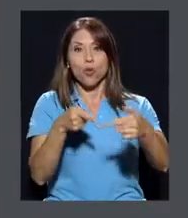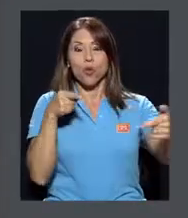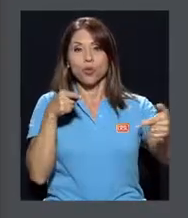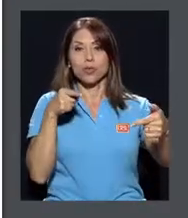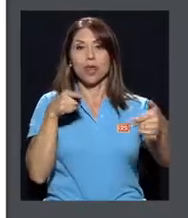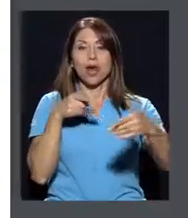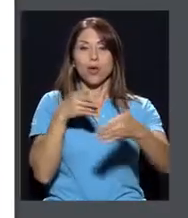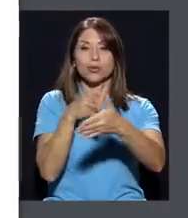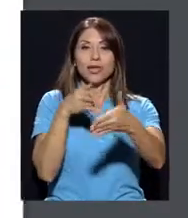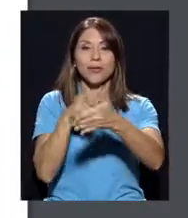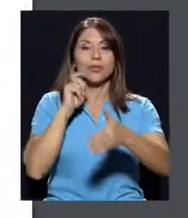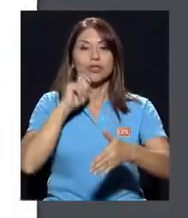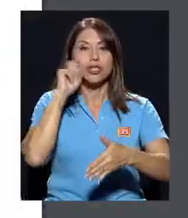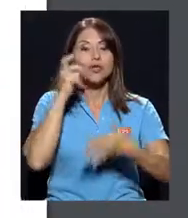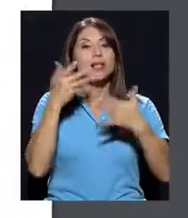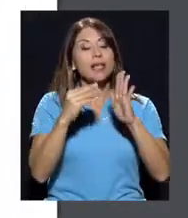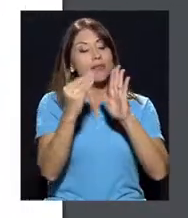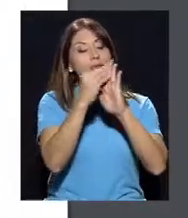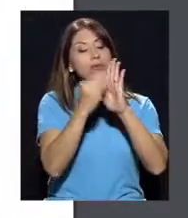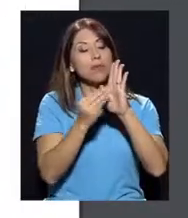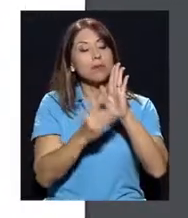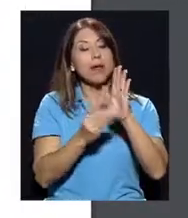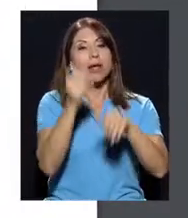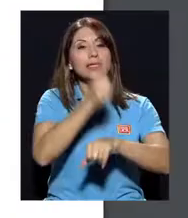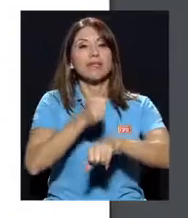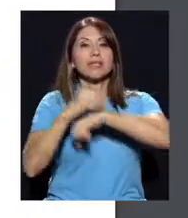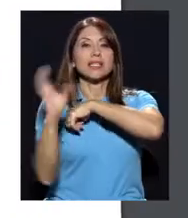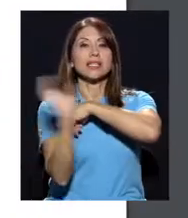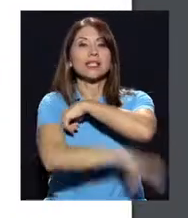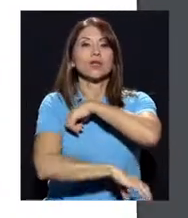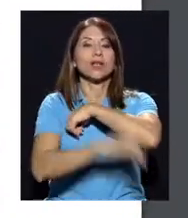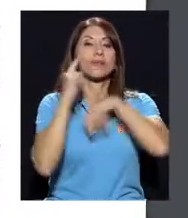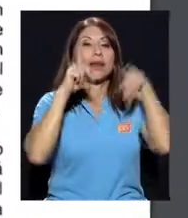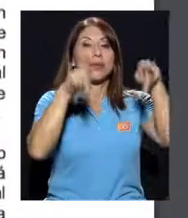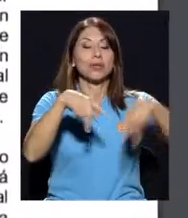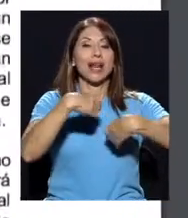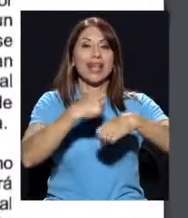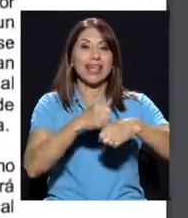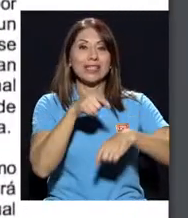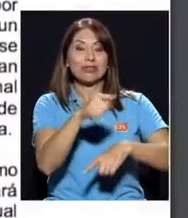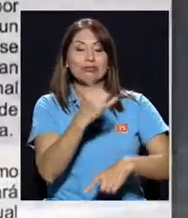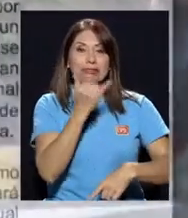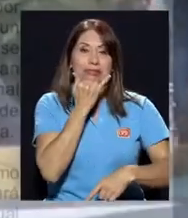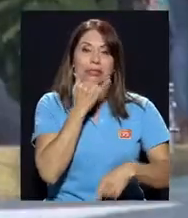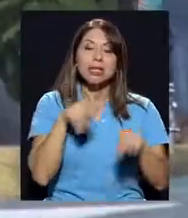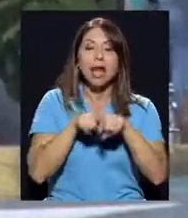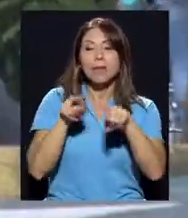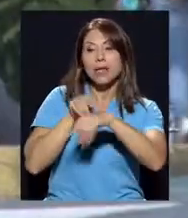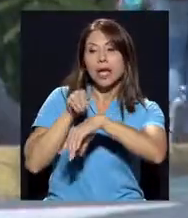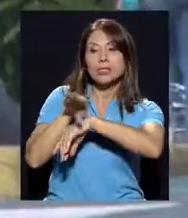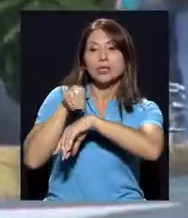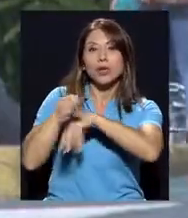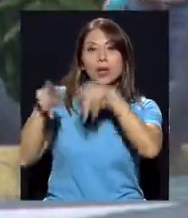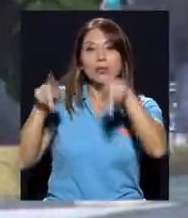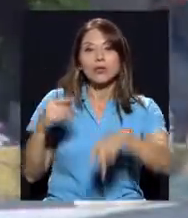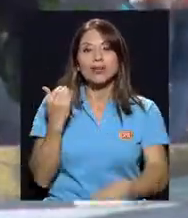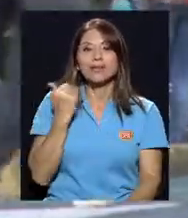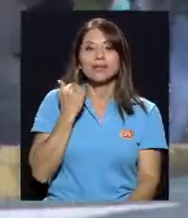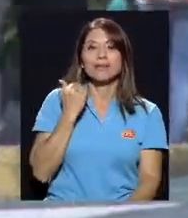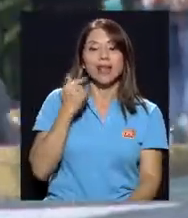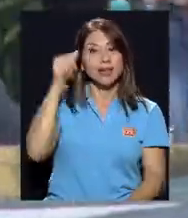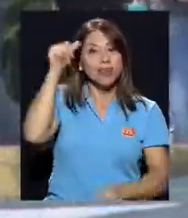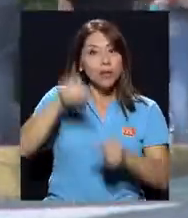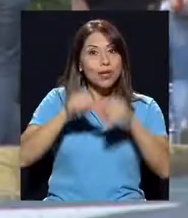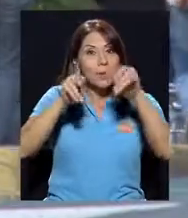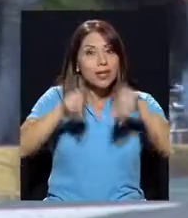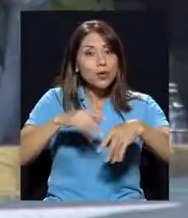establece las sanciones para quien haya cometido la falta y asesoría para las víctimas. Recuerde que la persona denunciante